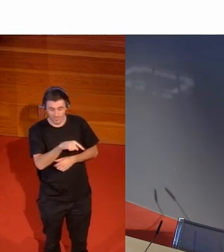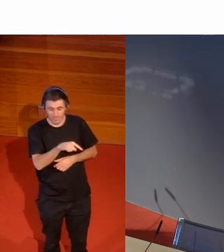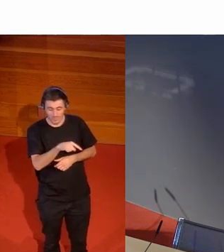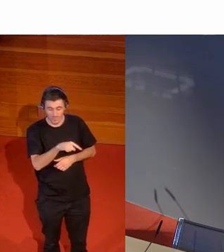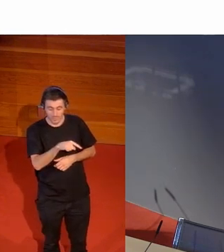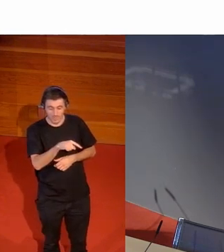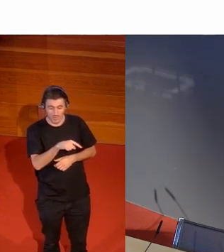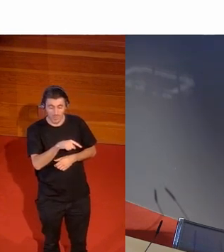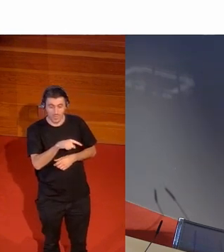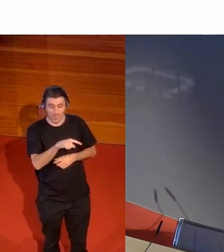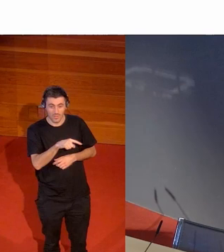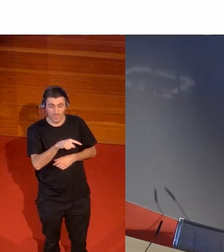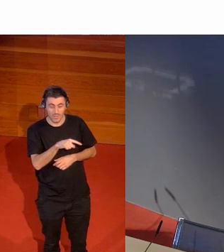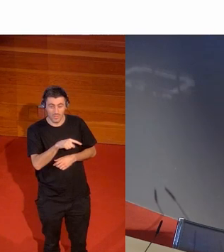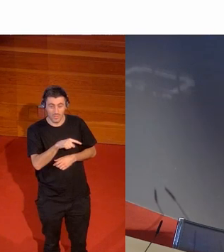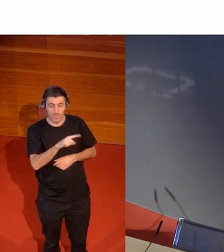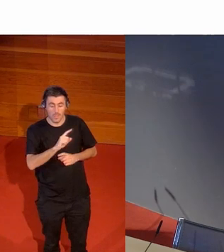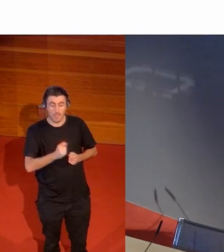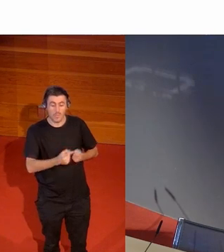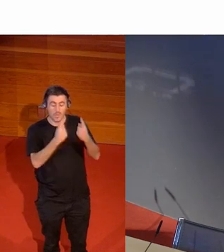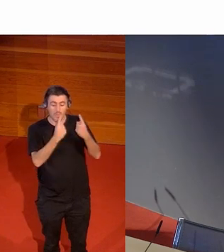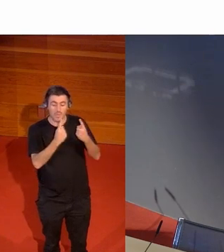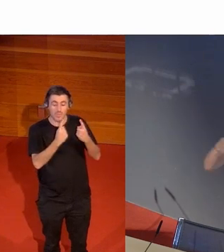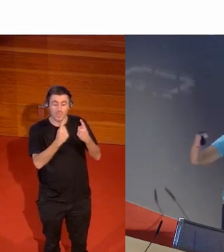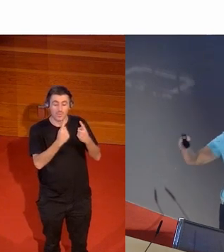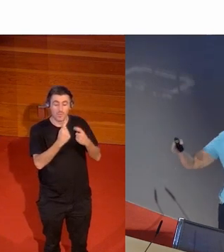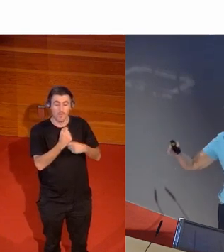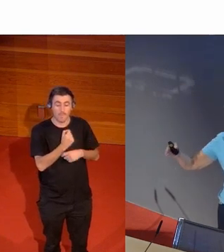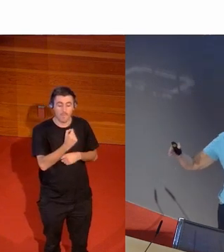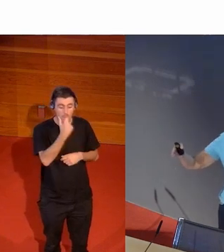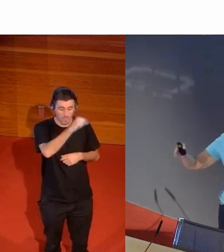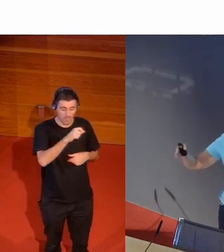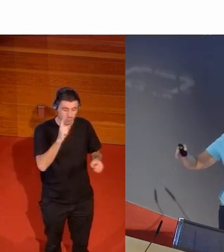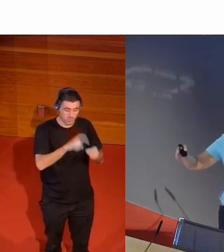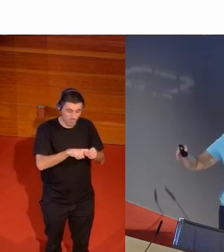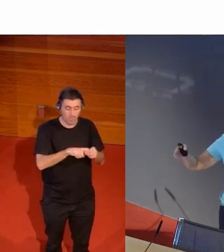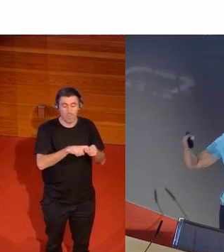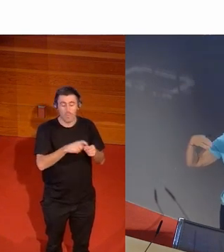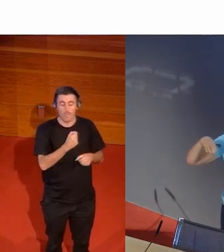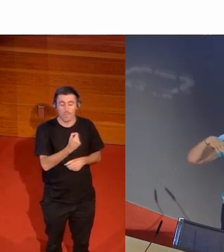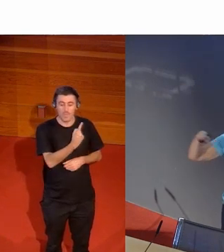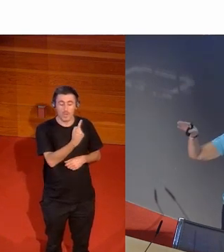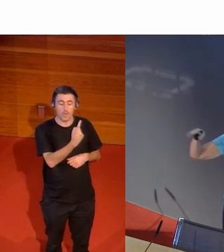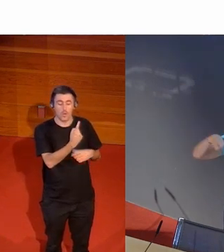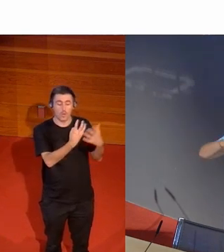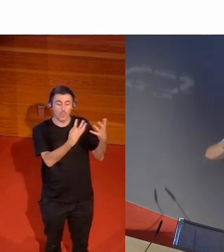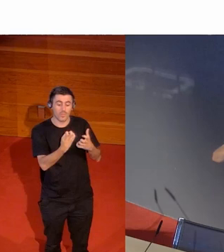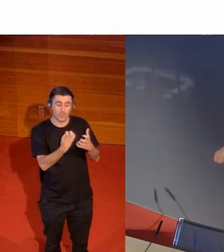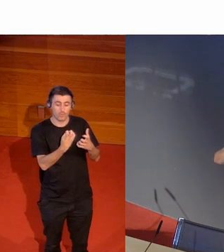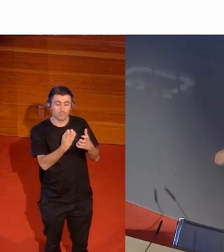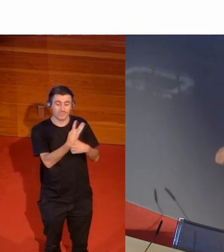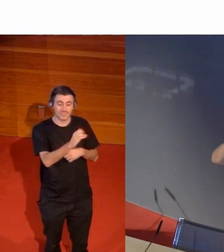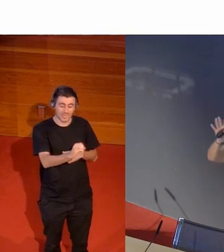española en un mundial fue en 1934 consiguen el mundial en 2010 como yo soy de letras no me salen pero